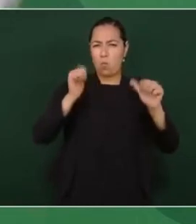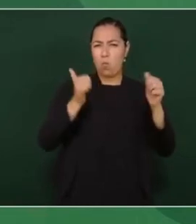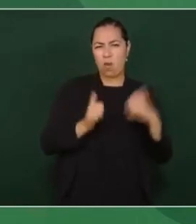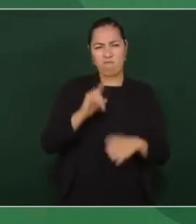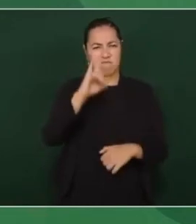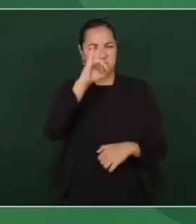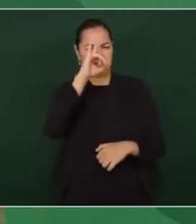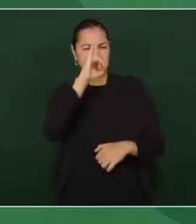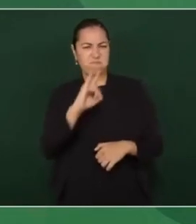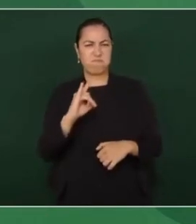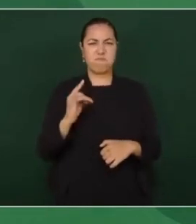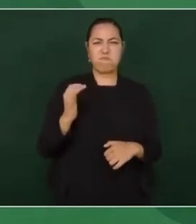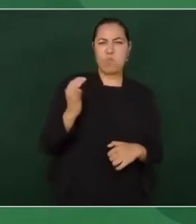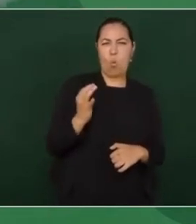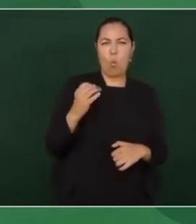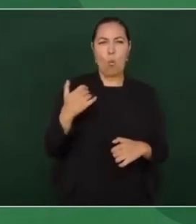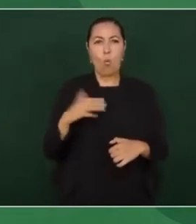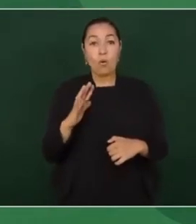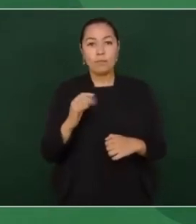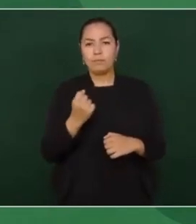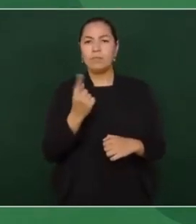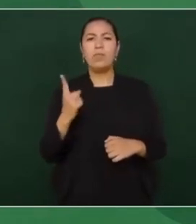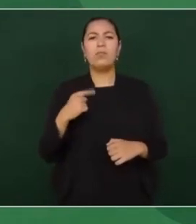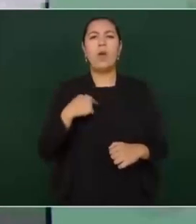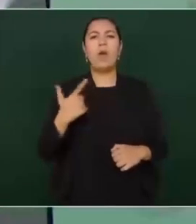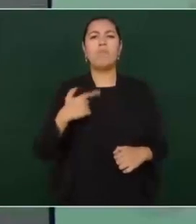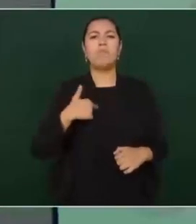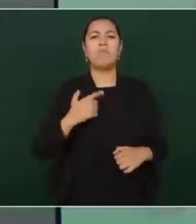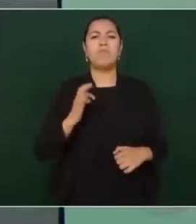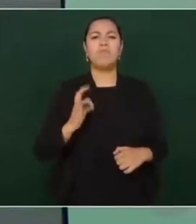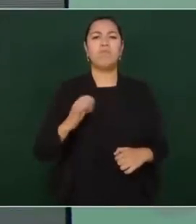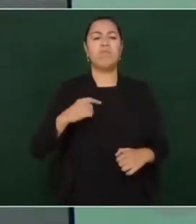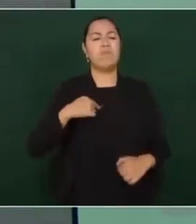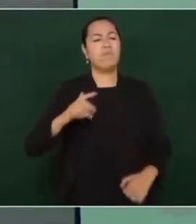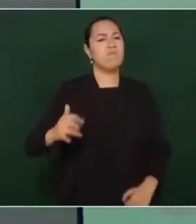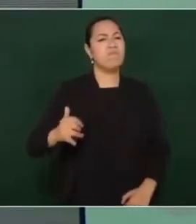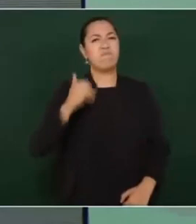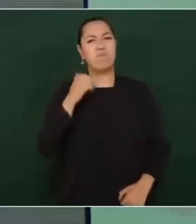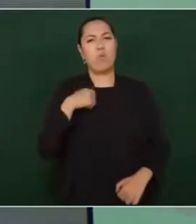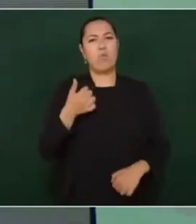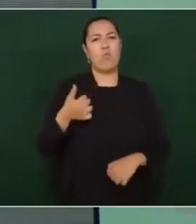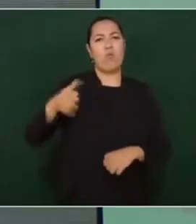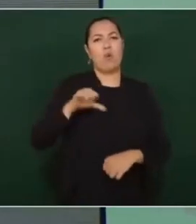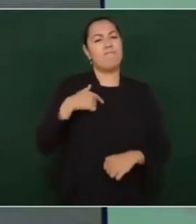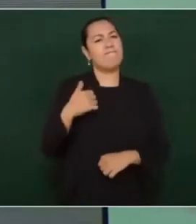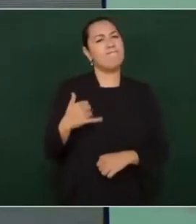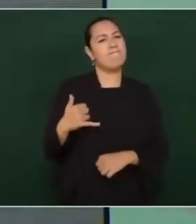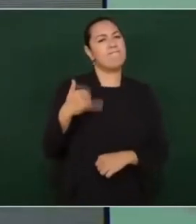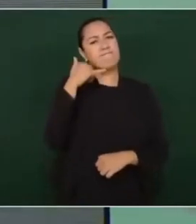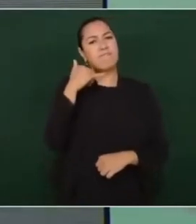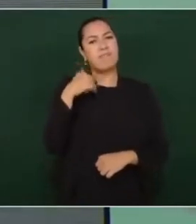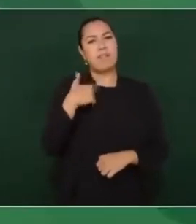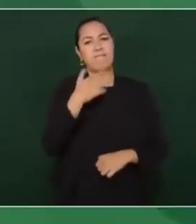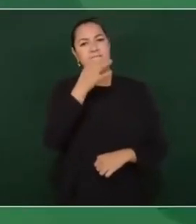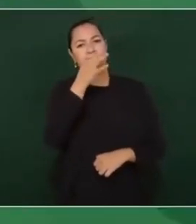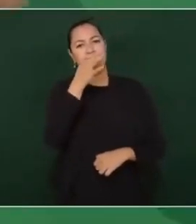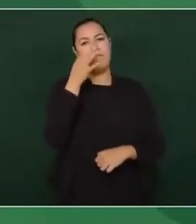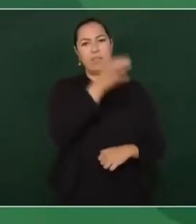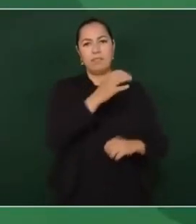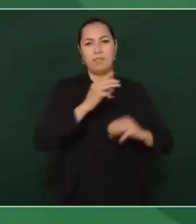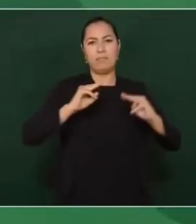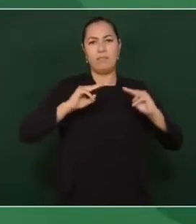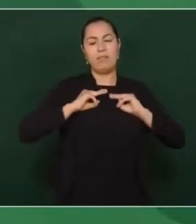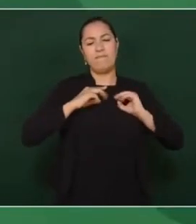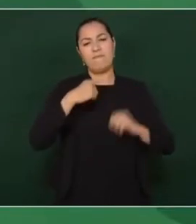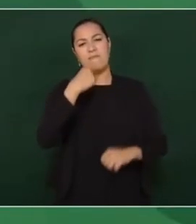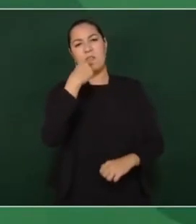poder, que levantan el teléfono y le hablan a una autoridad, a un militar, le dan la